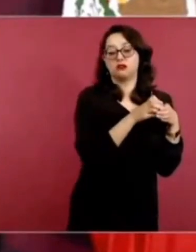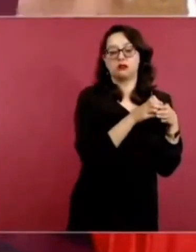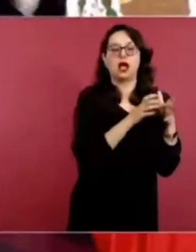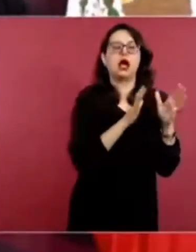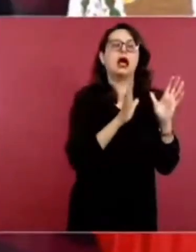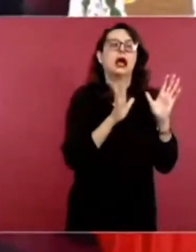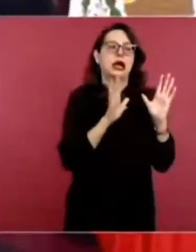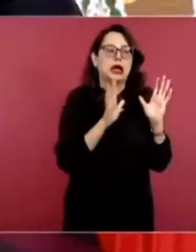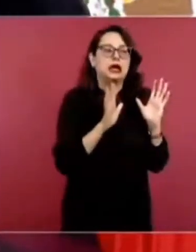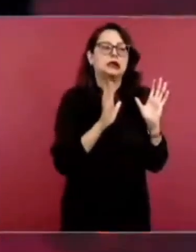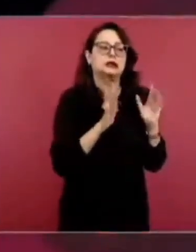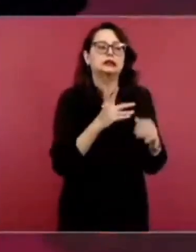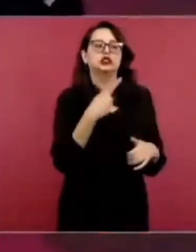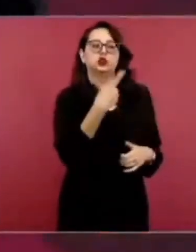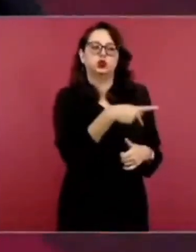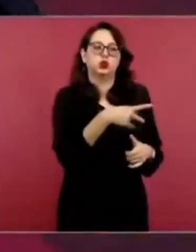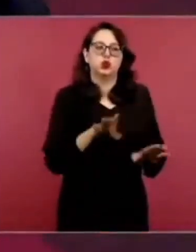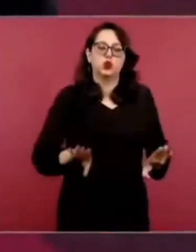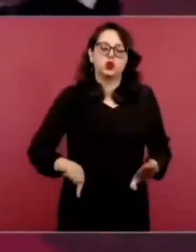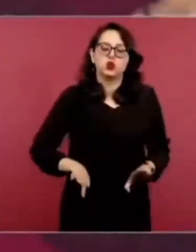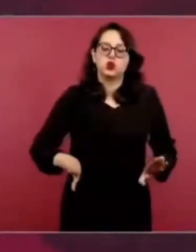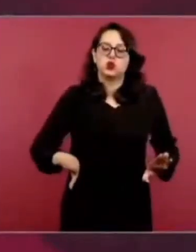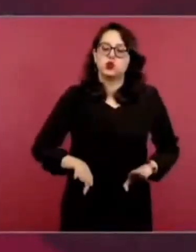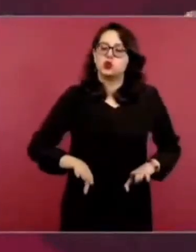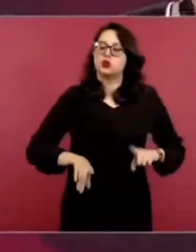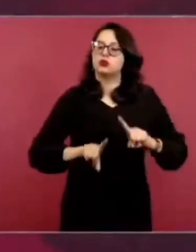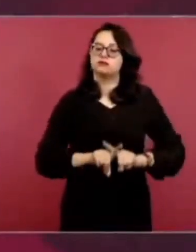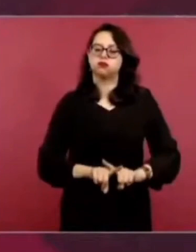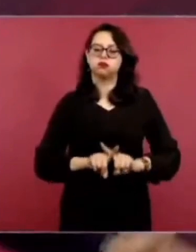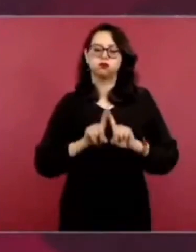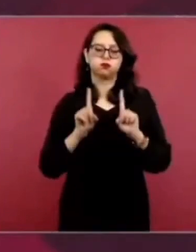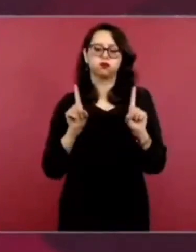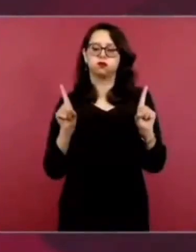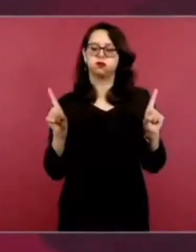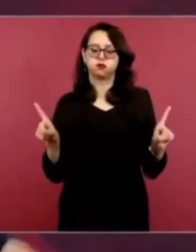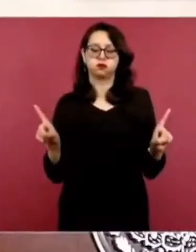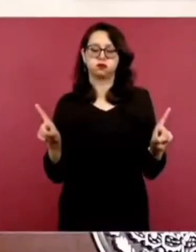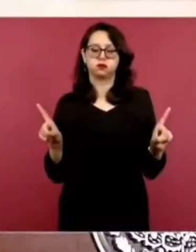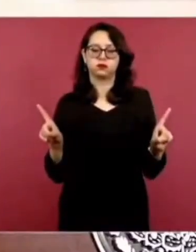Y ahí es donde también, como es natural,